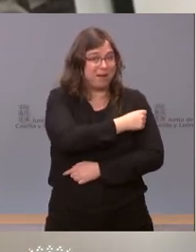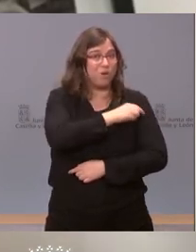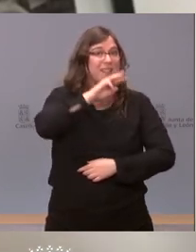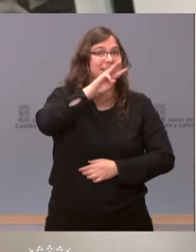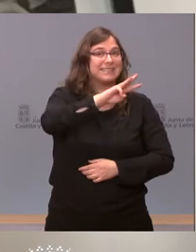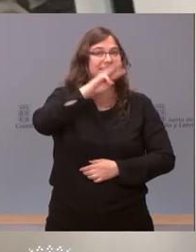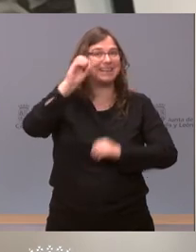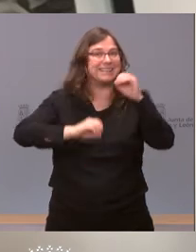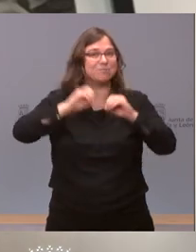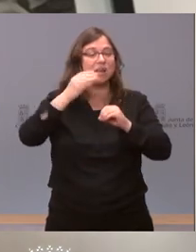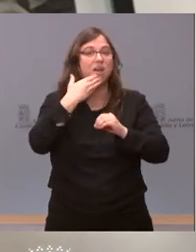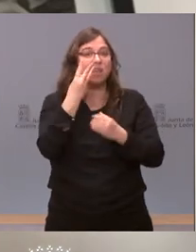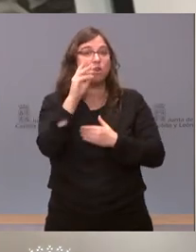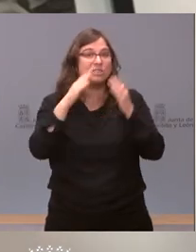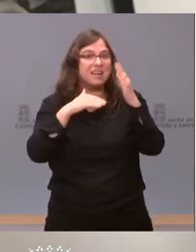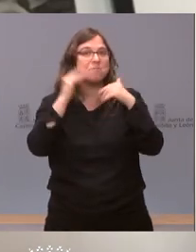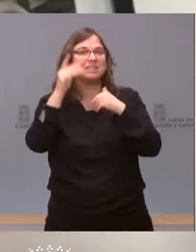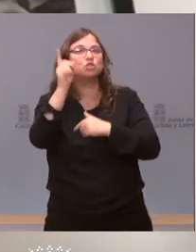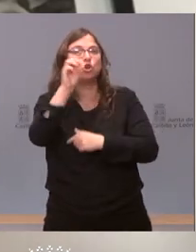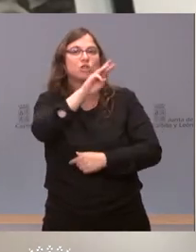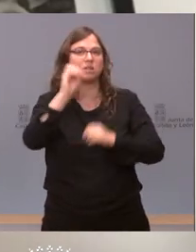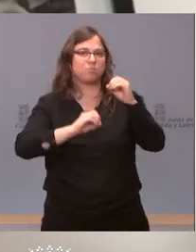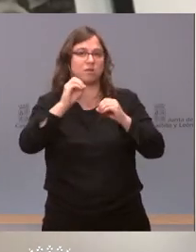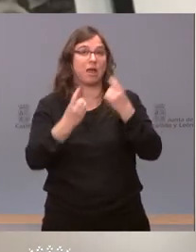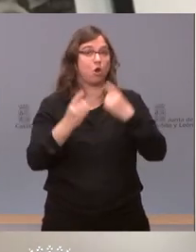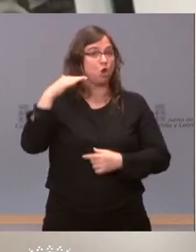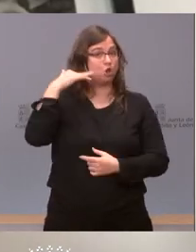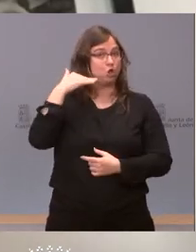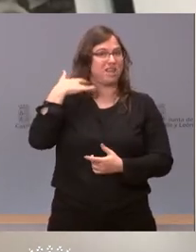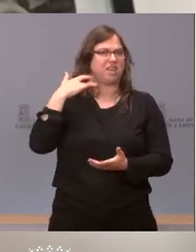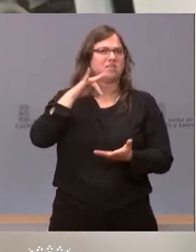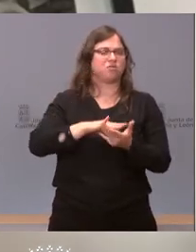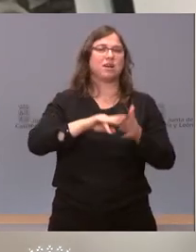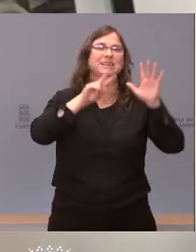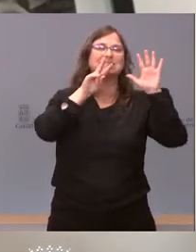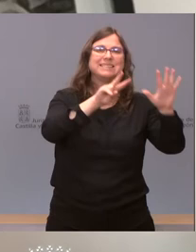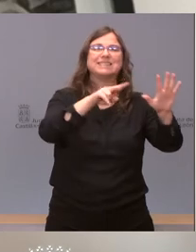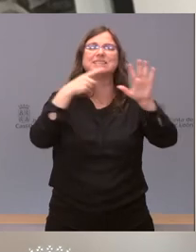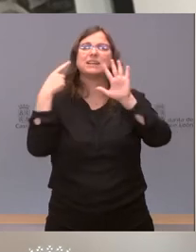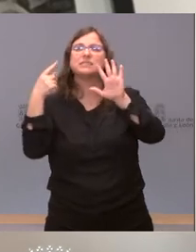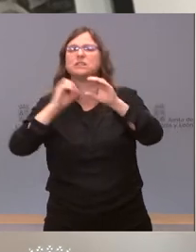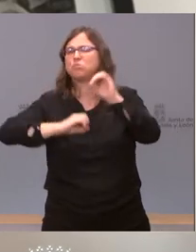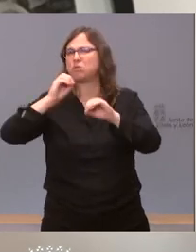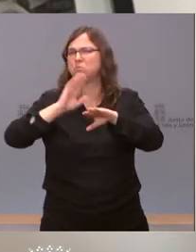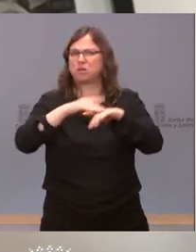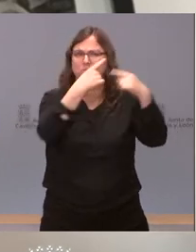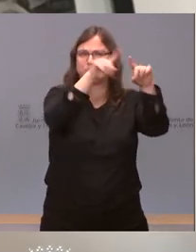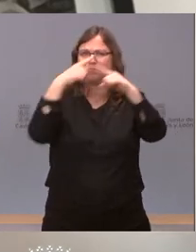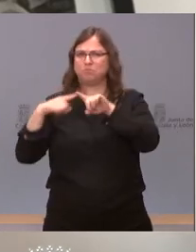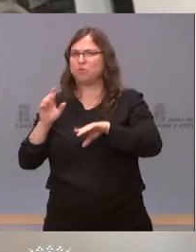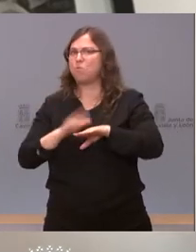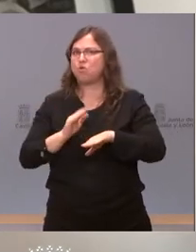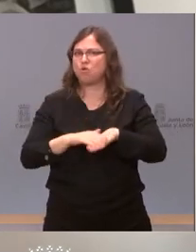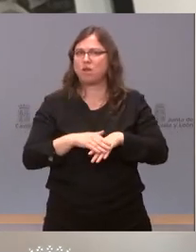años cuando hay provincias como Soria que tiene inmunizado al 76% ¿a qué se debe esta diferencia y si van a hacer algo para